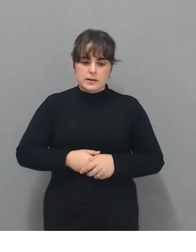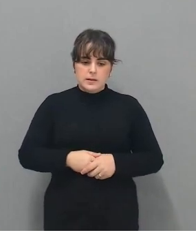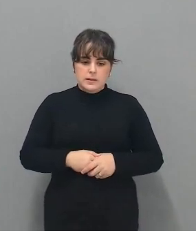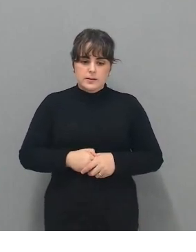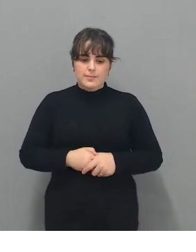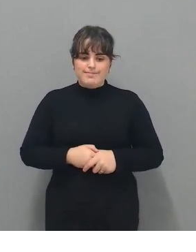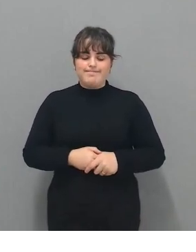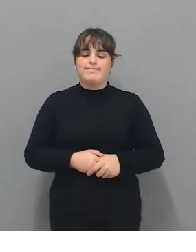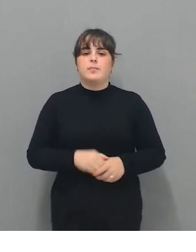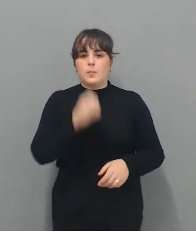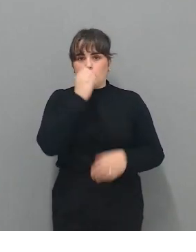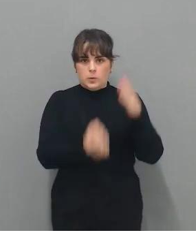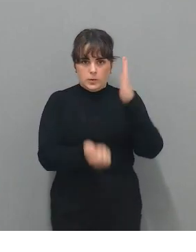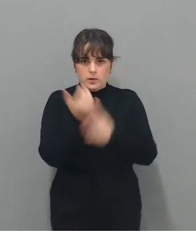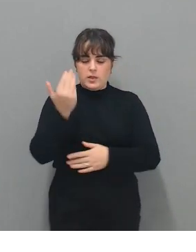Bueno, buenos días.